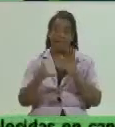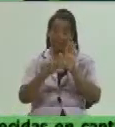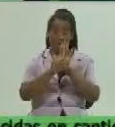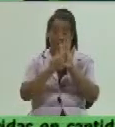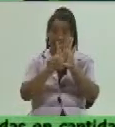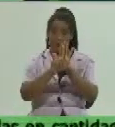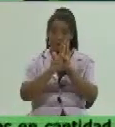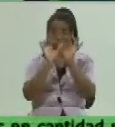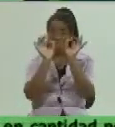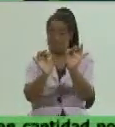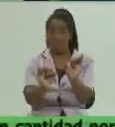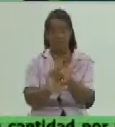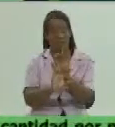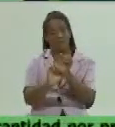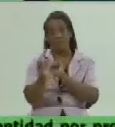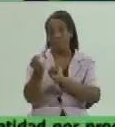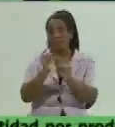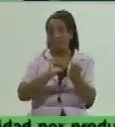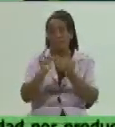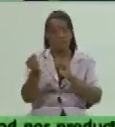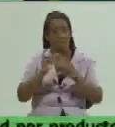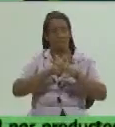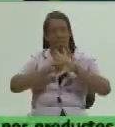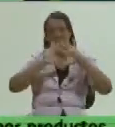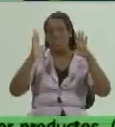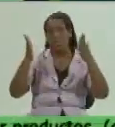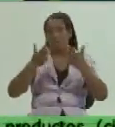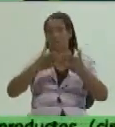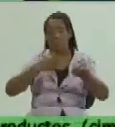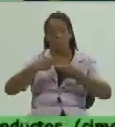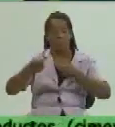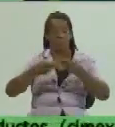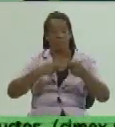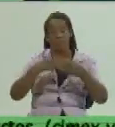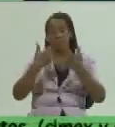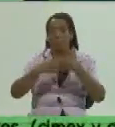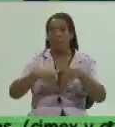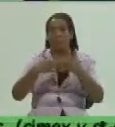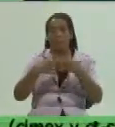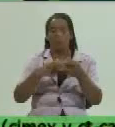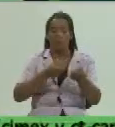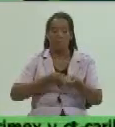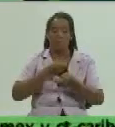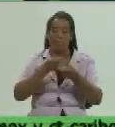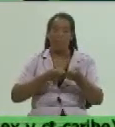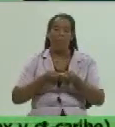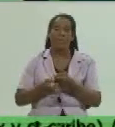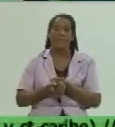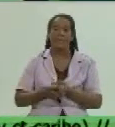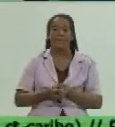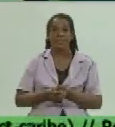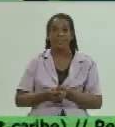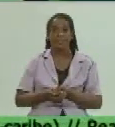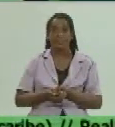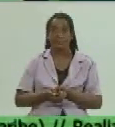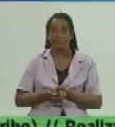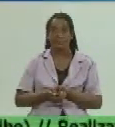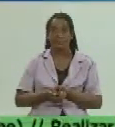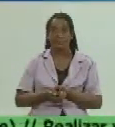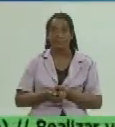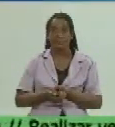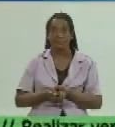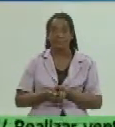y pueda haber un control sobre toda esta comercialización de todos los productos agropecuarios que se van a realizar acá en la provincia por cierto el